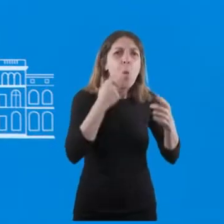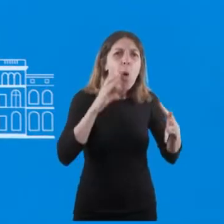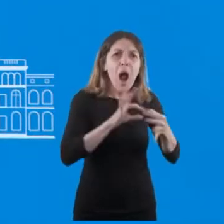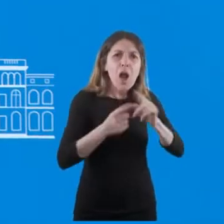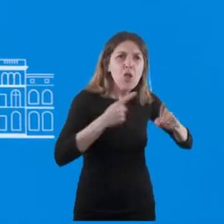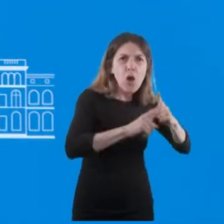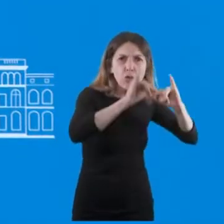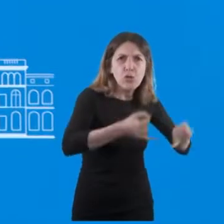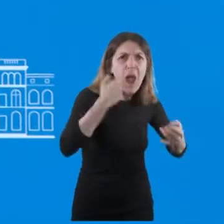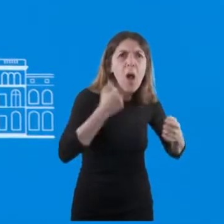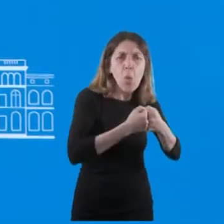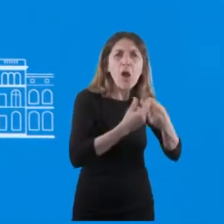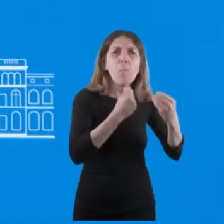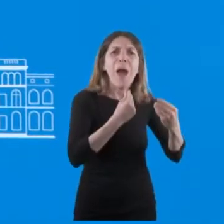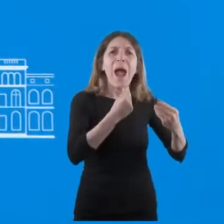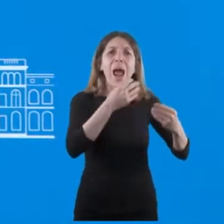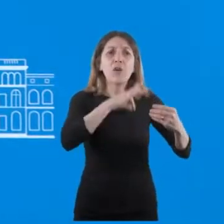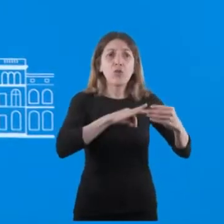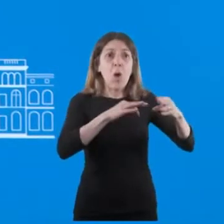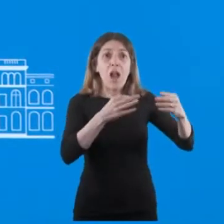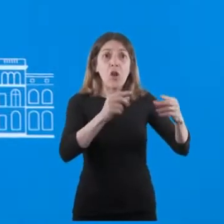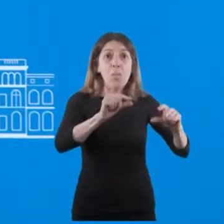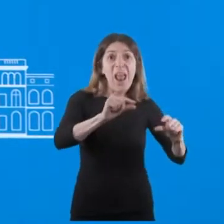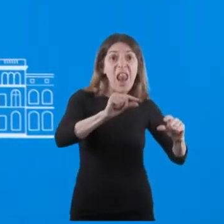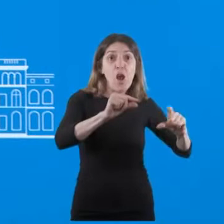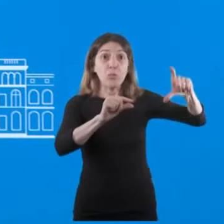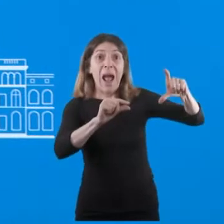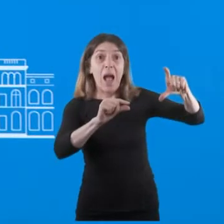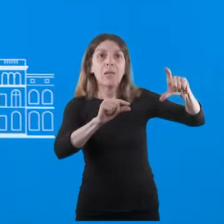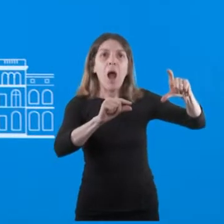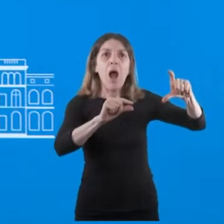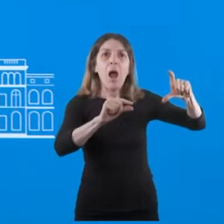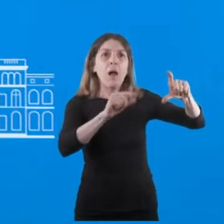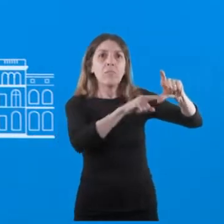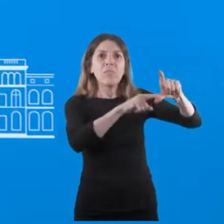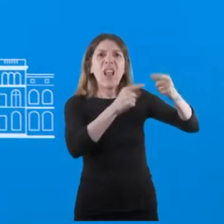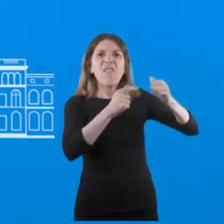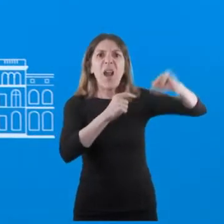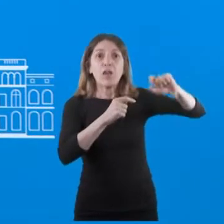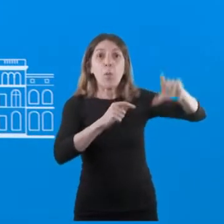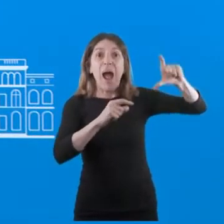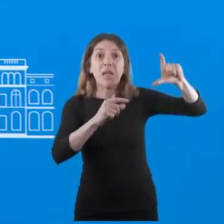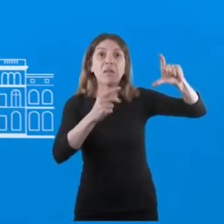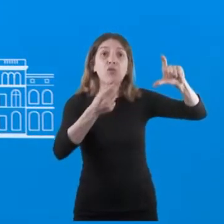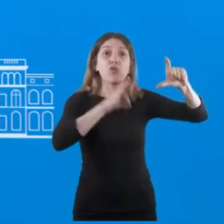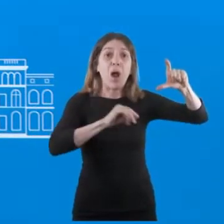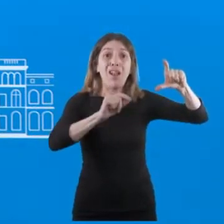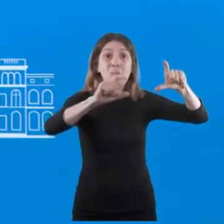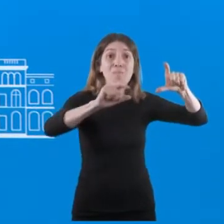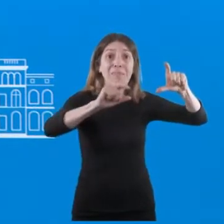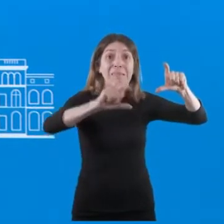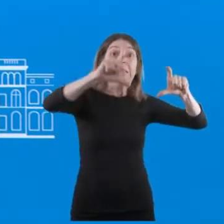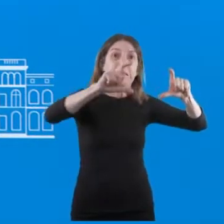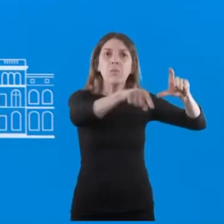equiparar o subir con respecto a la inflación y nos parece que esto marca una de las tendencias en un momento en el que la Argentina